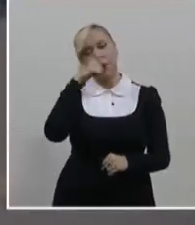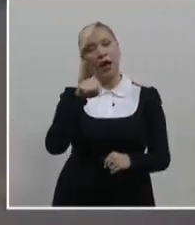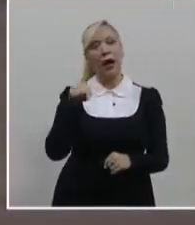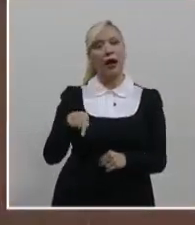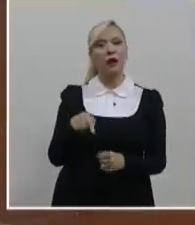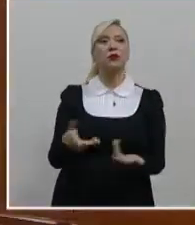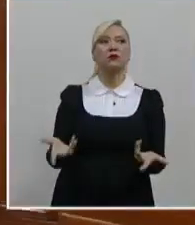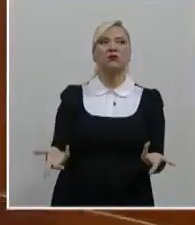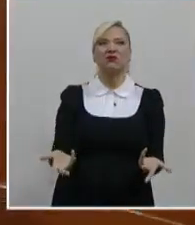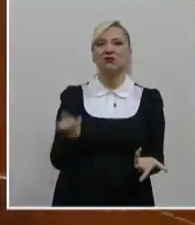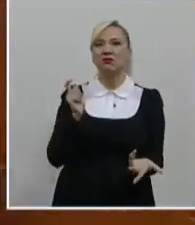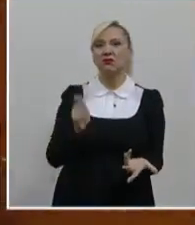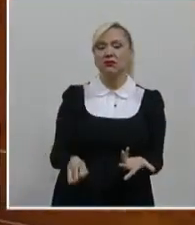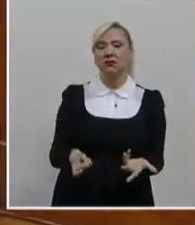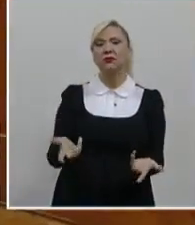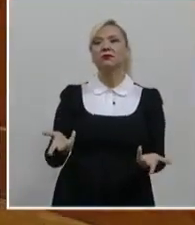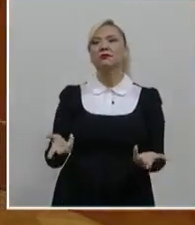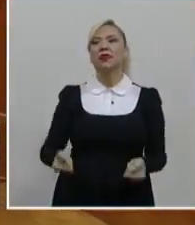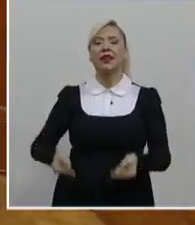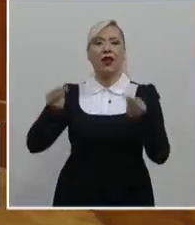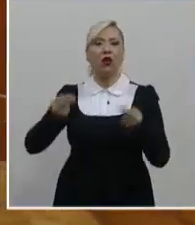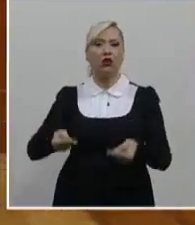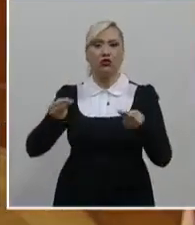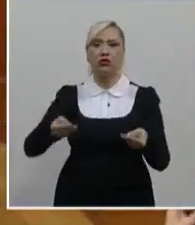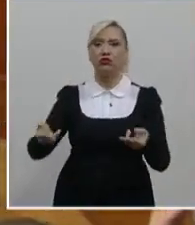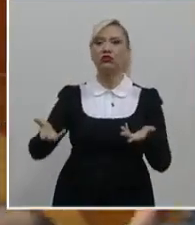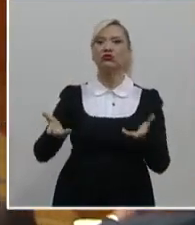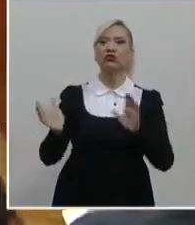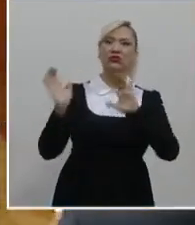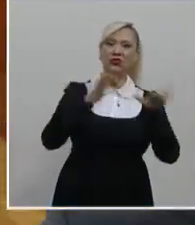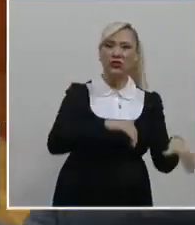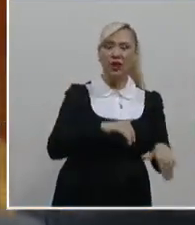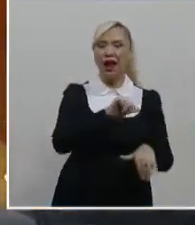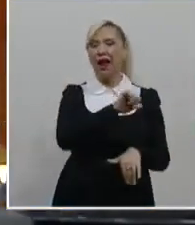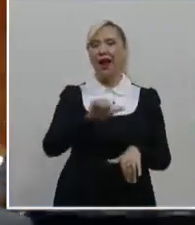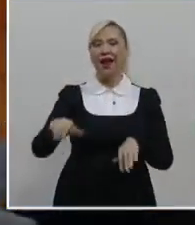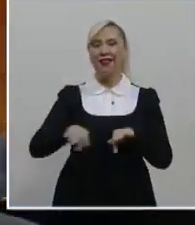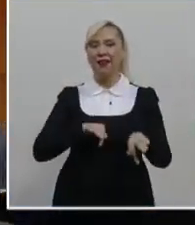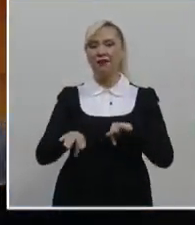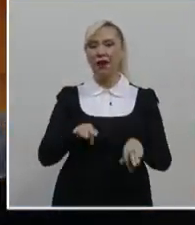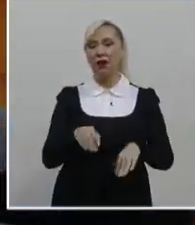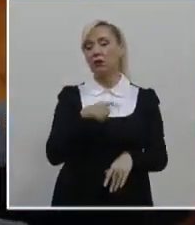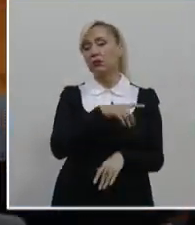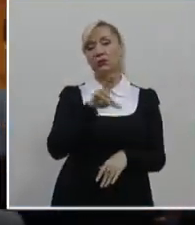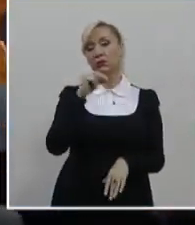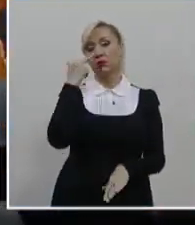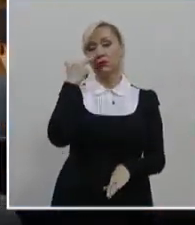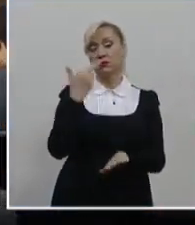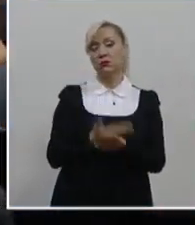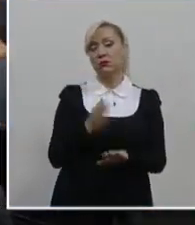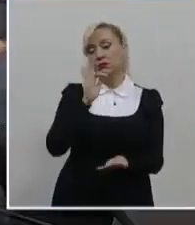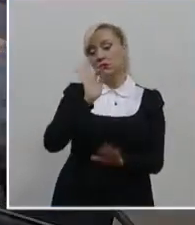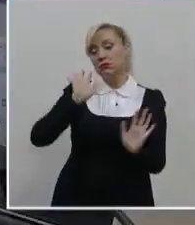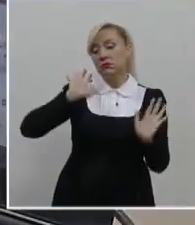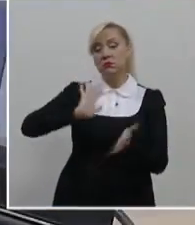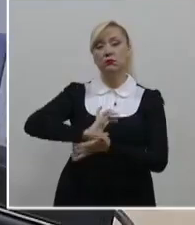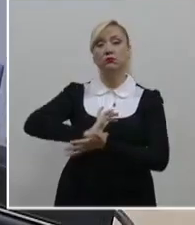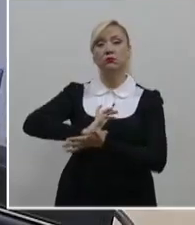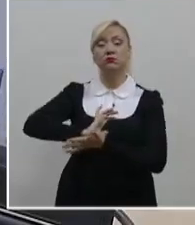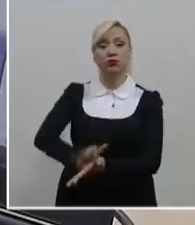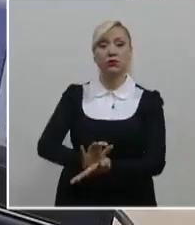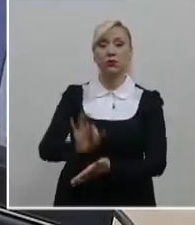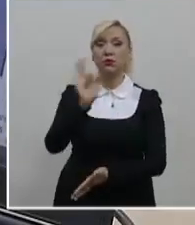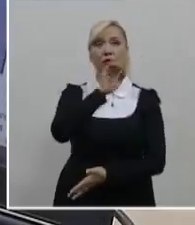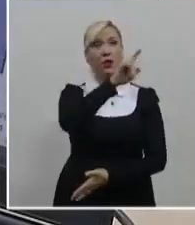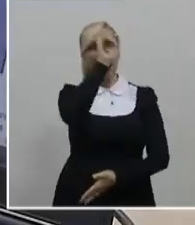intermediarias entre ofertantes y solicitantes de empleos no serán responsables de los actos de discriminación en los que lleguen a incurrir los